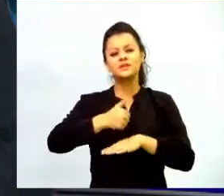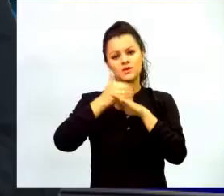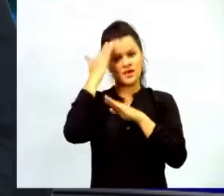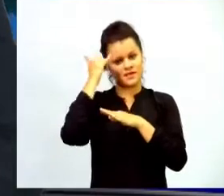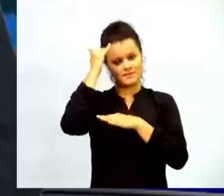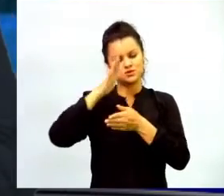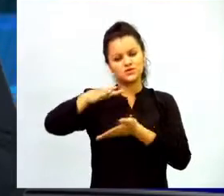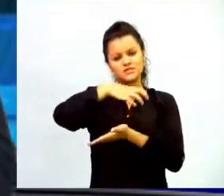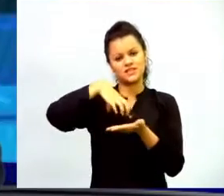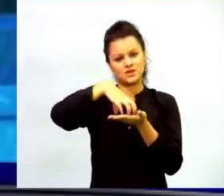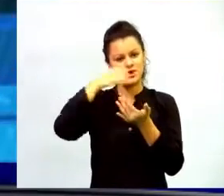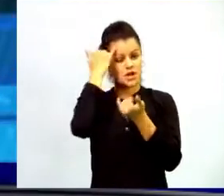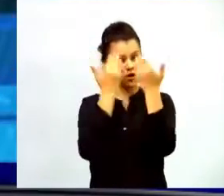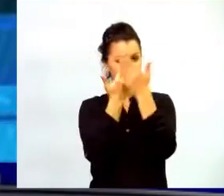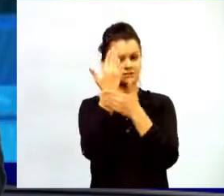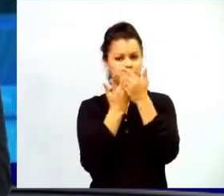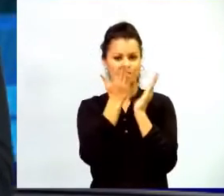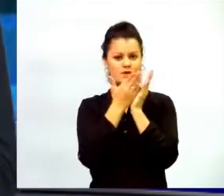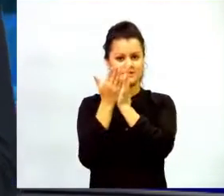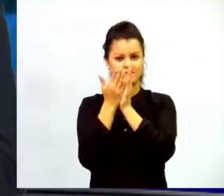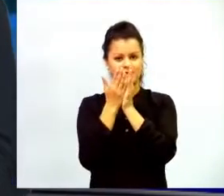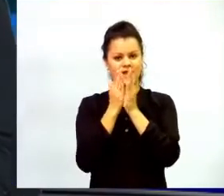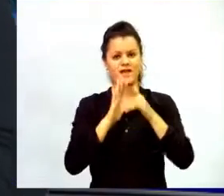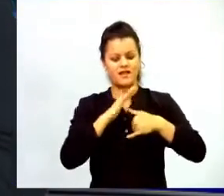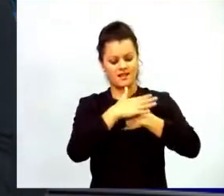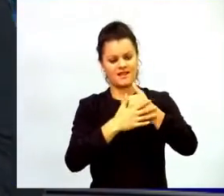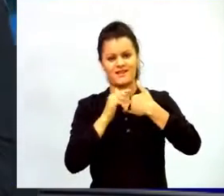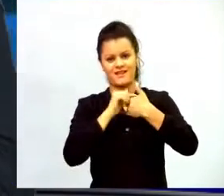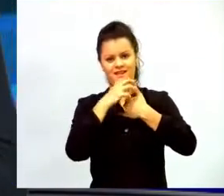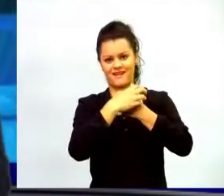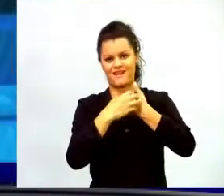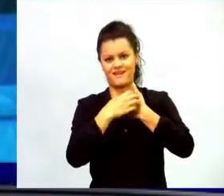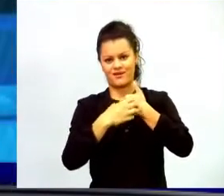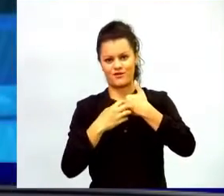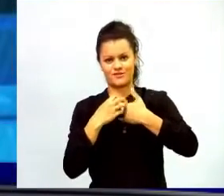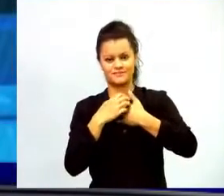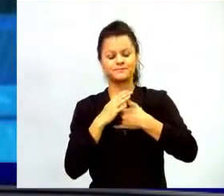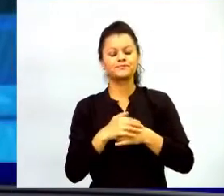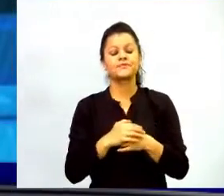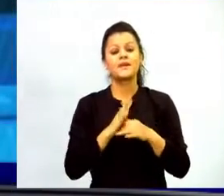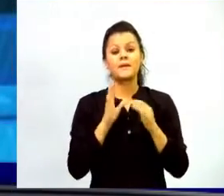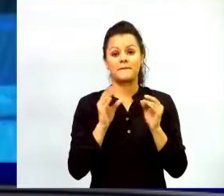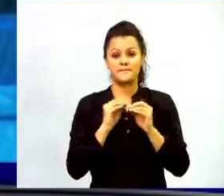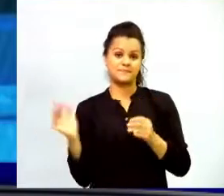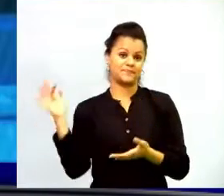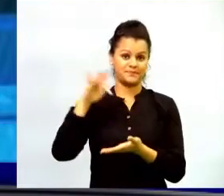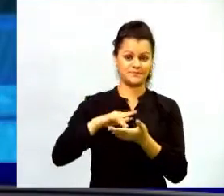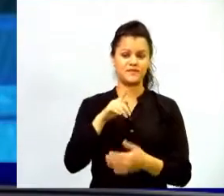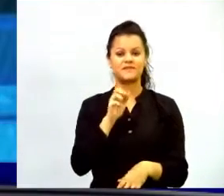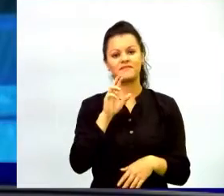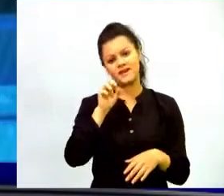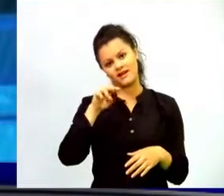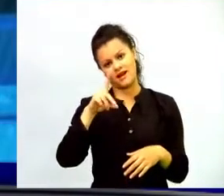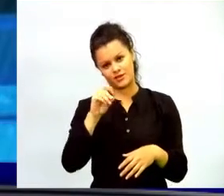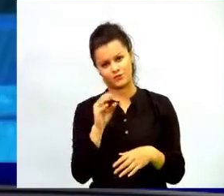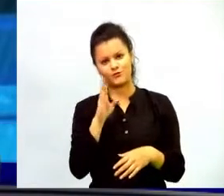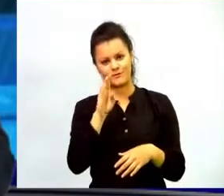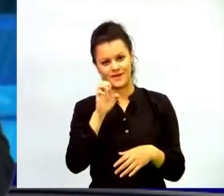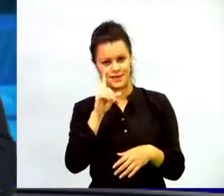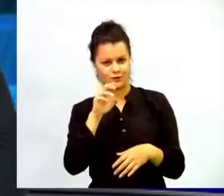Educativa Regional. También nos acompaña el día de hoy Fernando Bedoya en este panel,